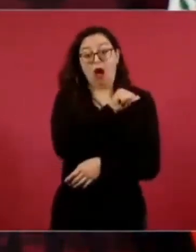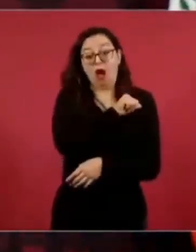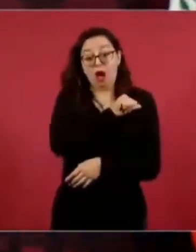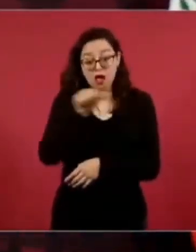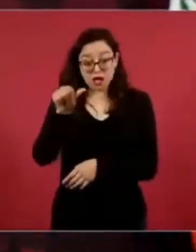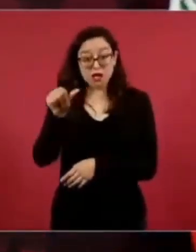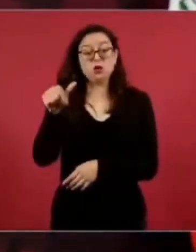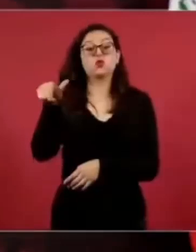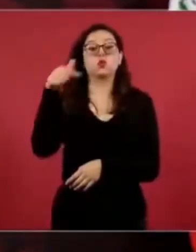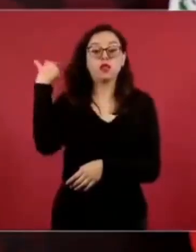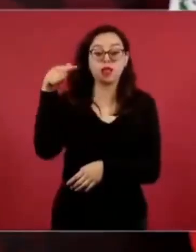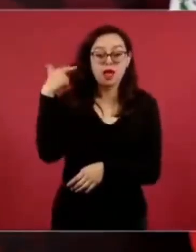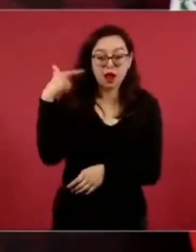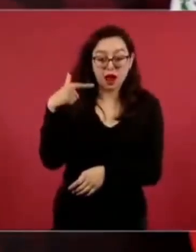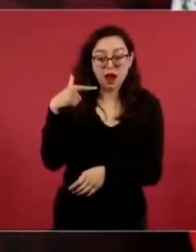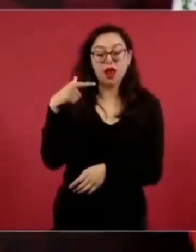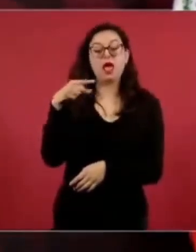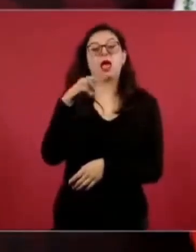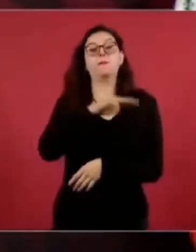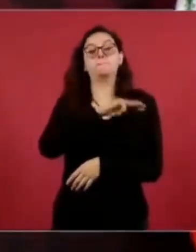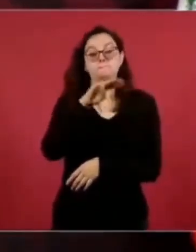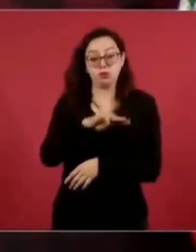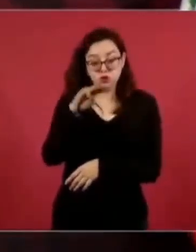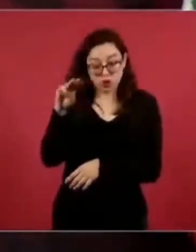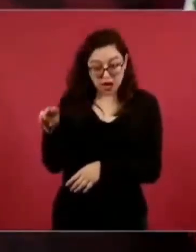Michoacán, Guadalajara,